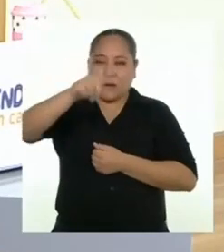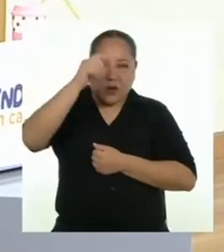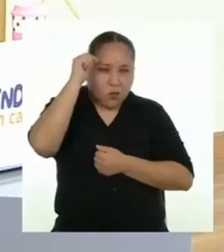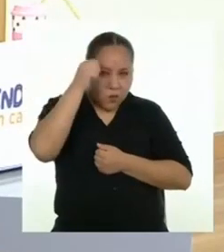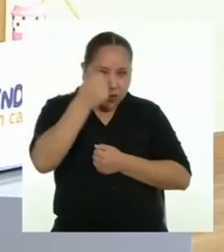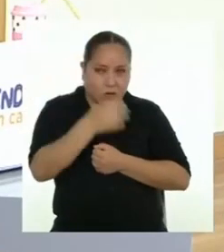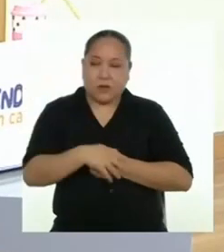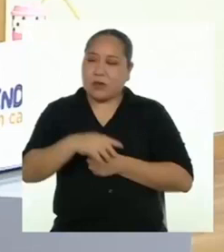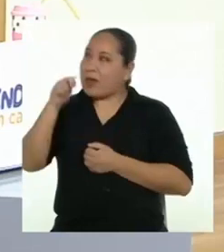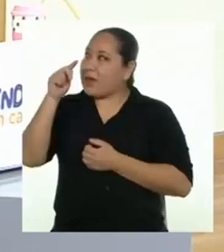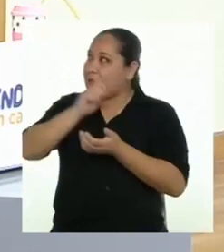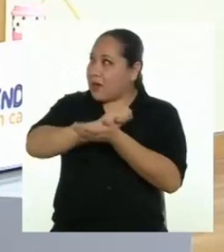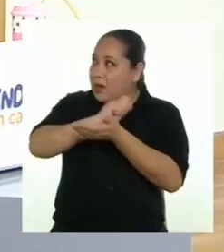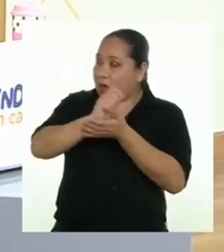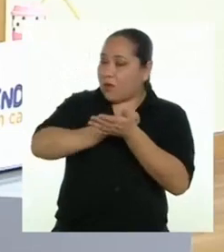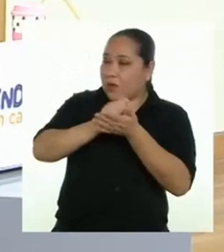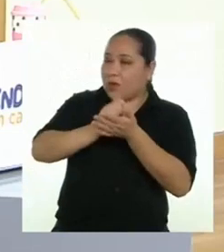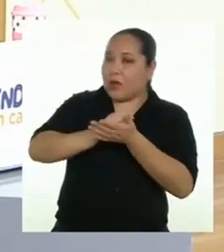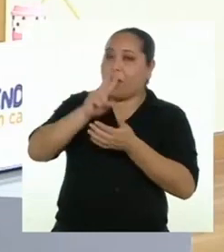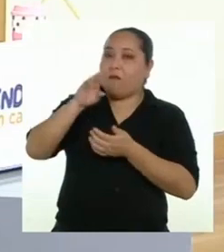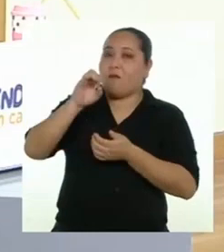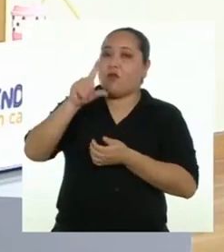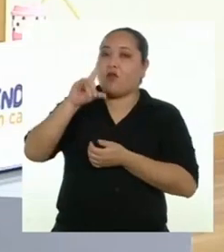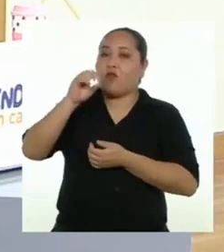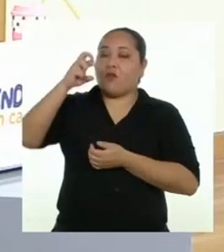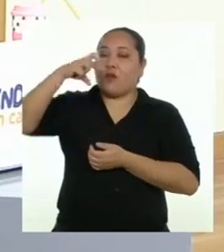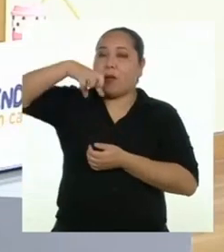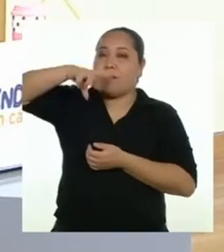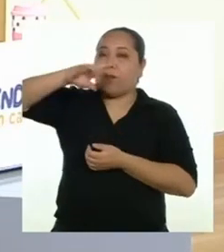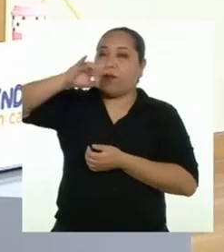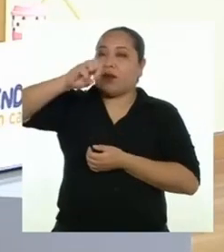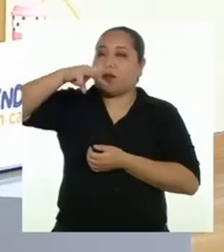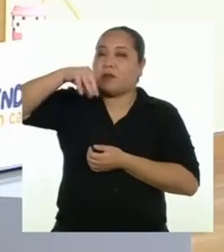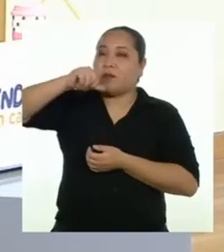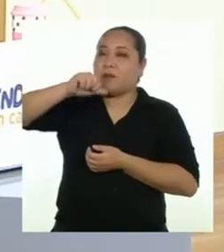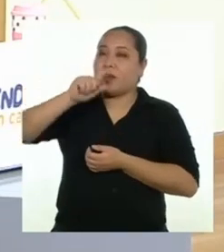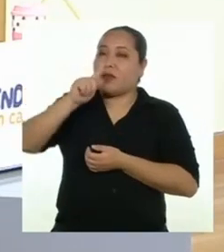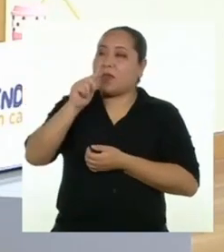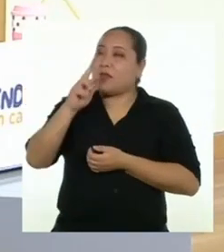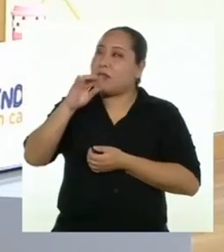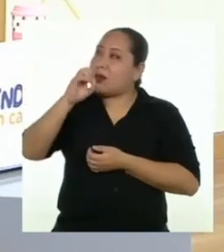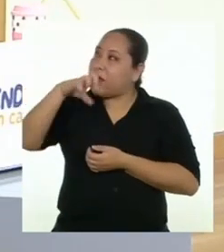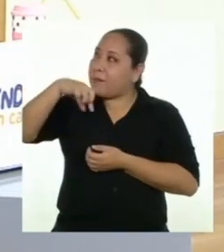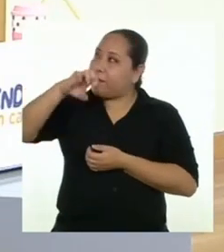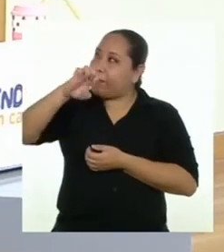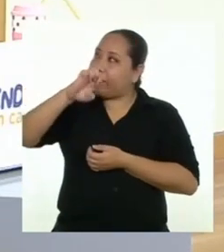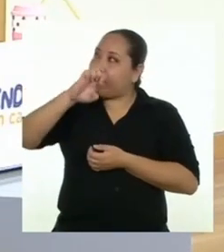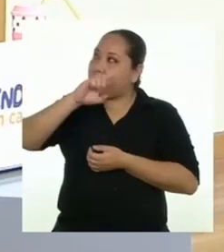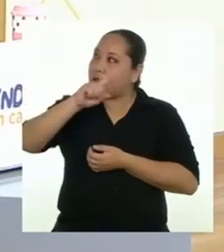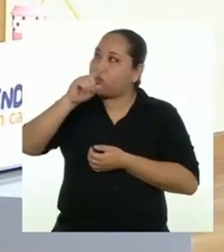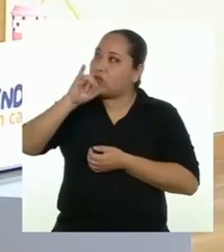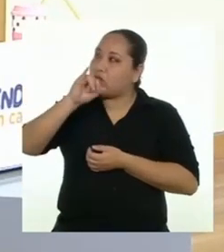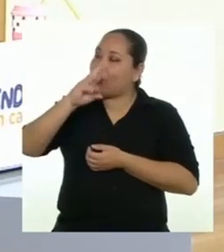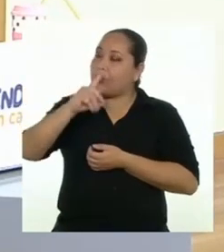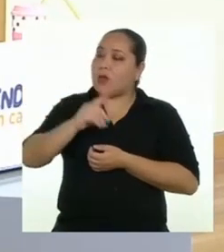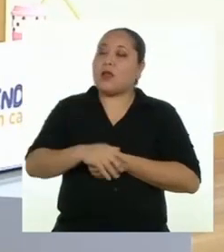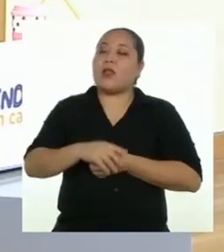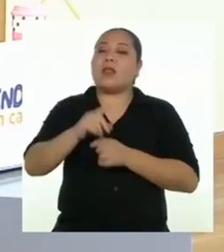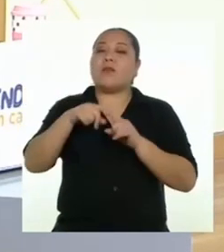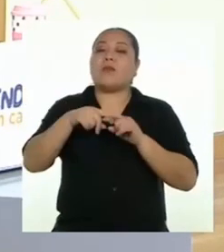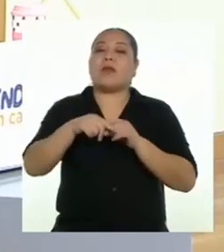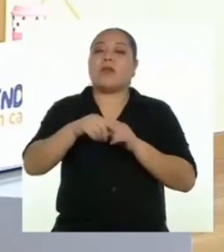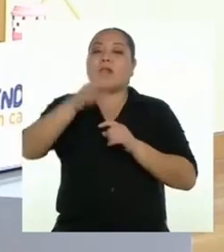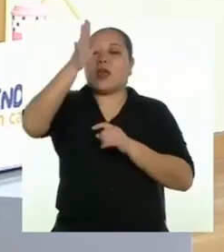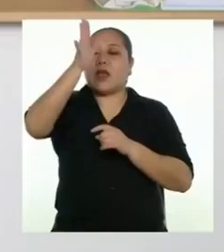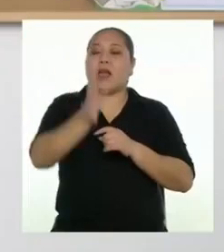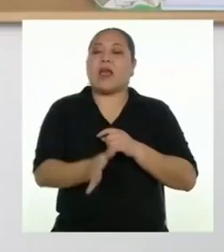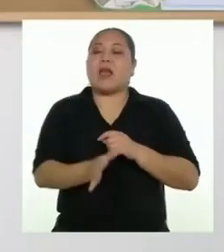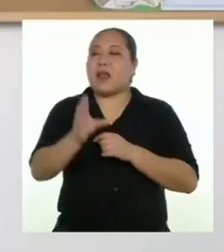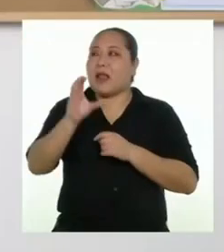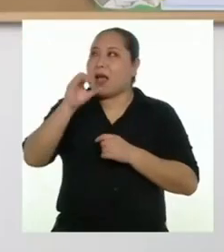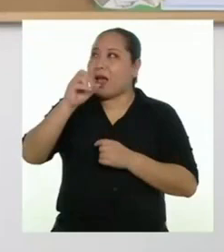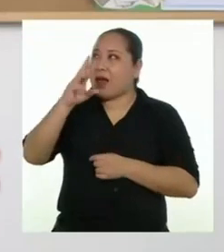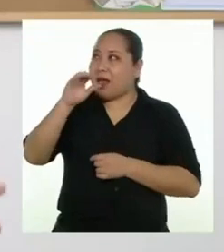Aquí tengo anotado que el volumen del prisma trapezoidal está en función al área de la cara de forma trapezoidal.